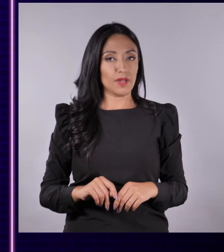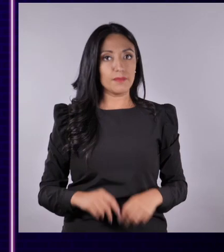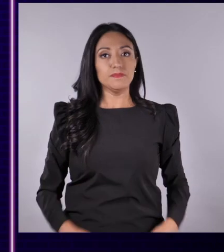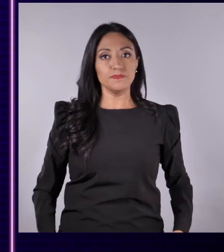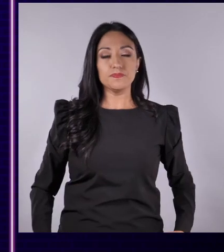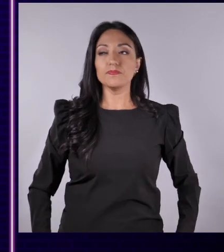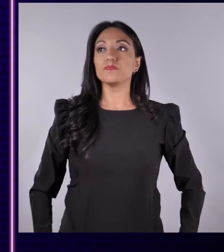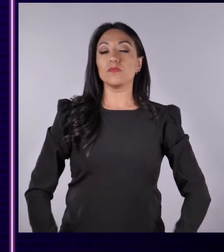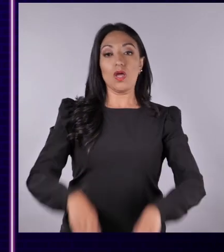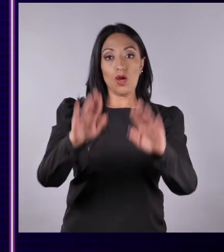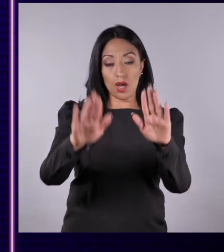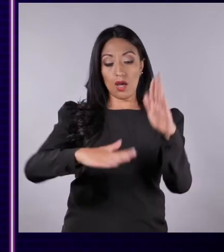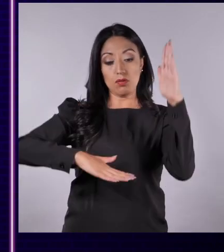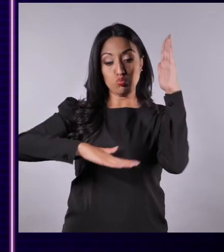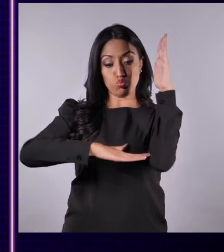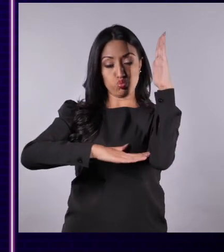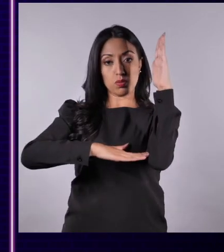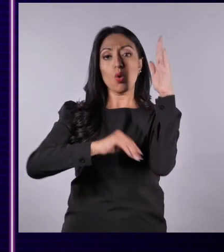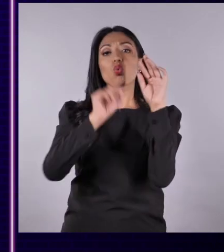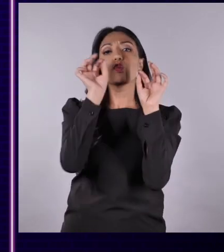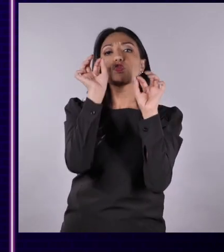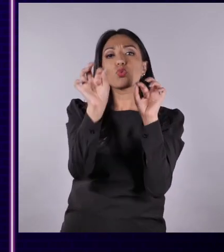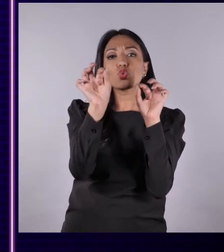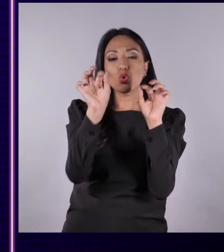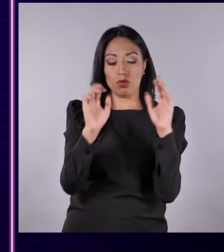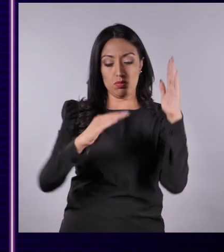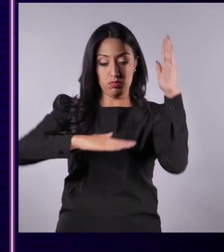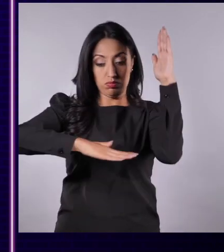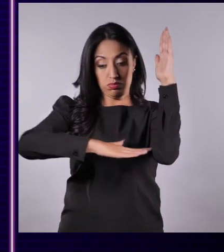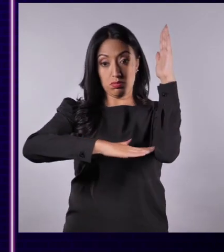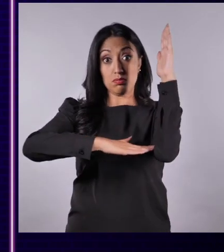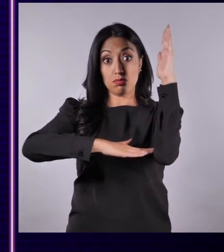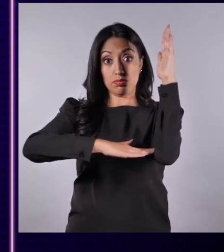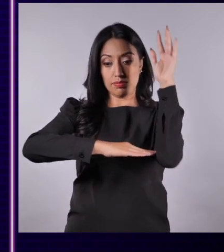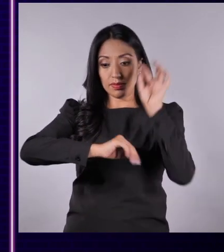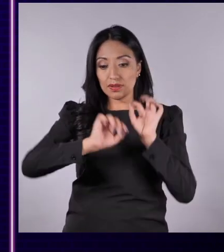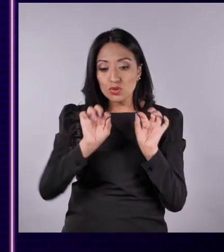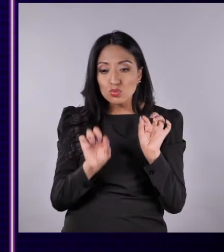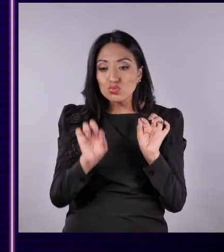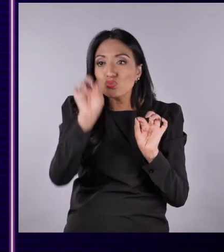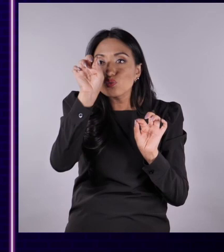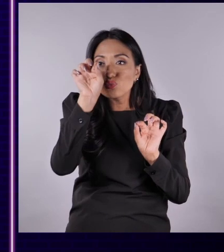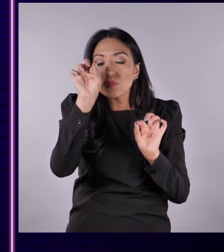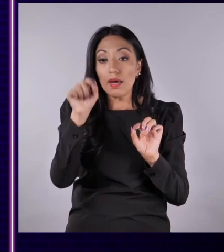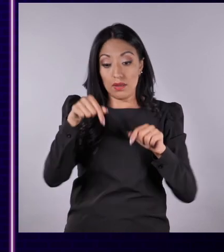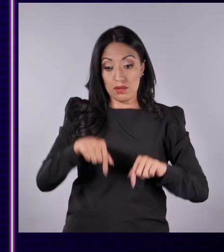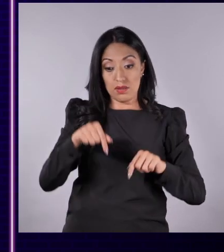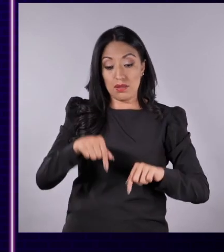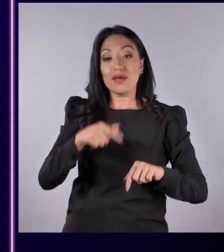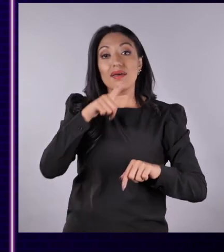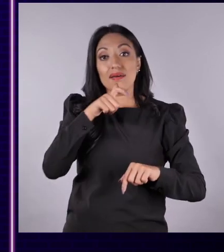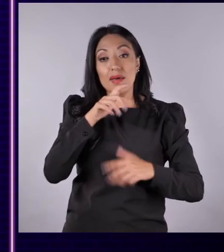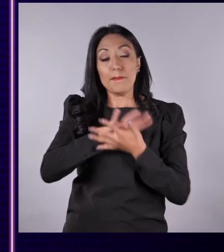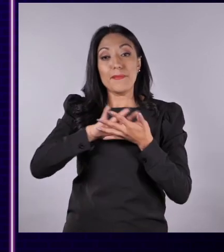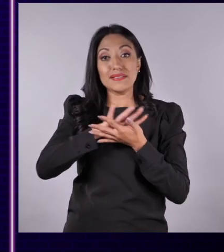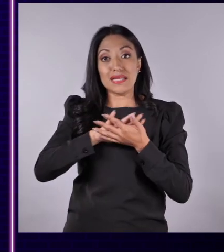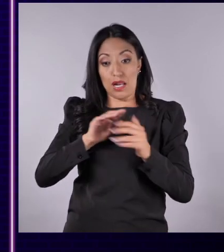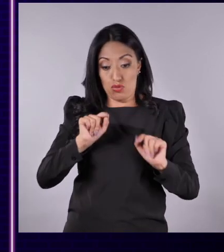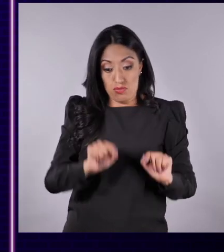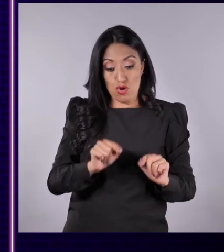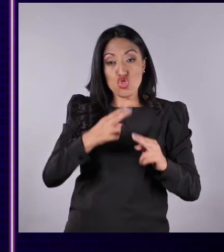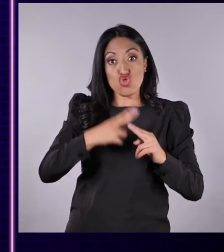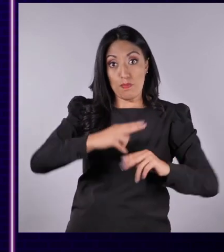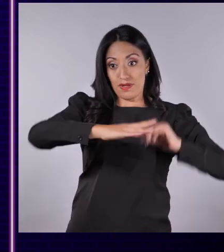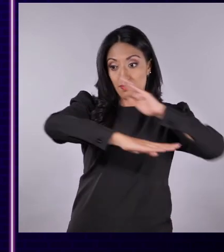Muy bien, ahora vamos a marcar un puntito en cada uno de los números de acuerdo a los datos que ya tenemos. En mestizos,